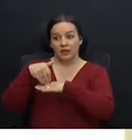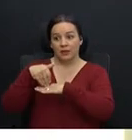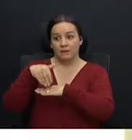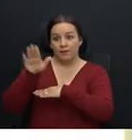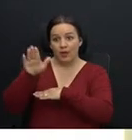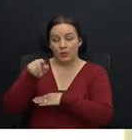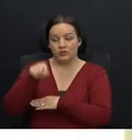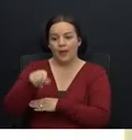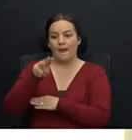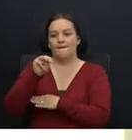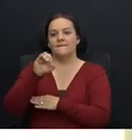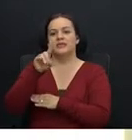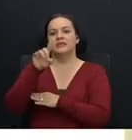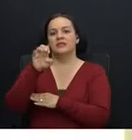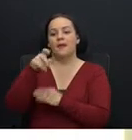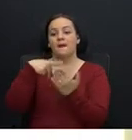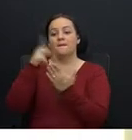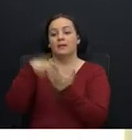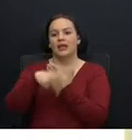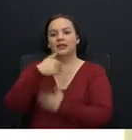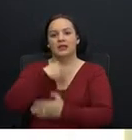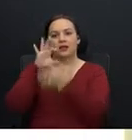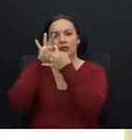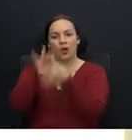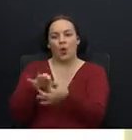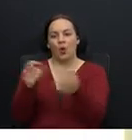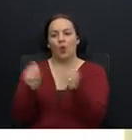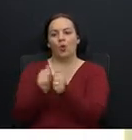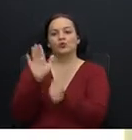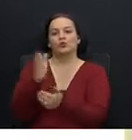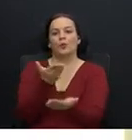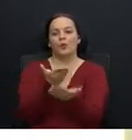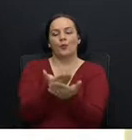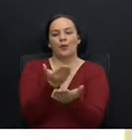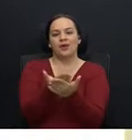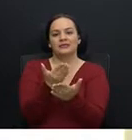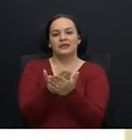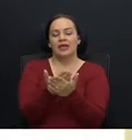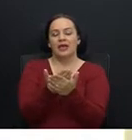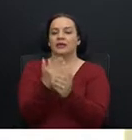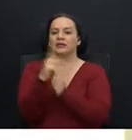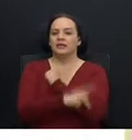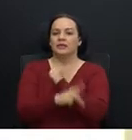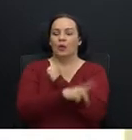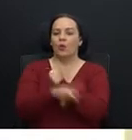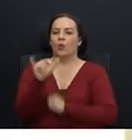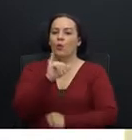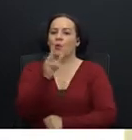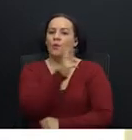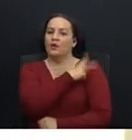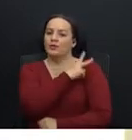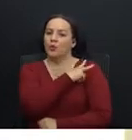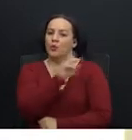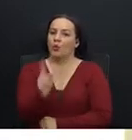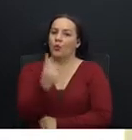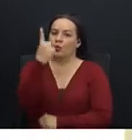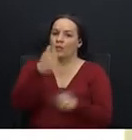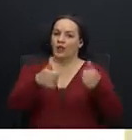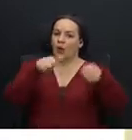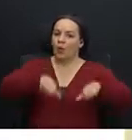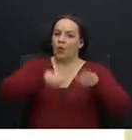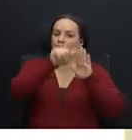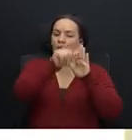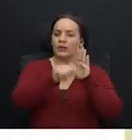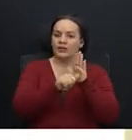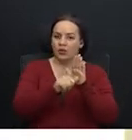tiene que ver con su propuesta de Estado como patrono único. Pues de acuerdo con el artículo